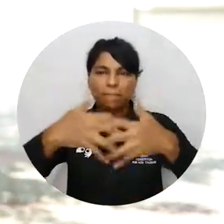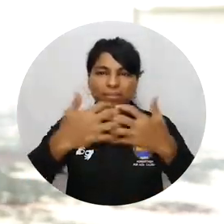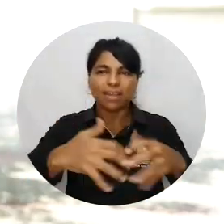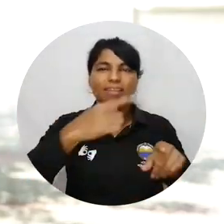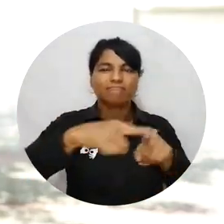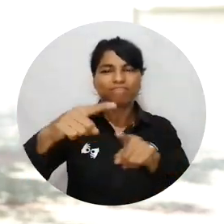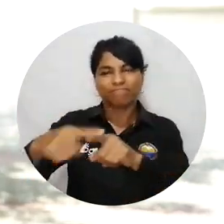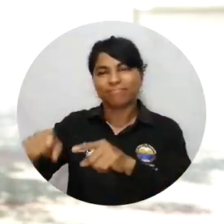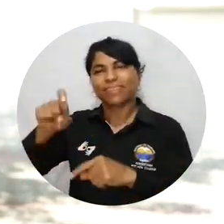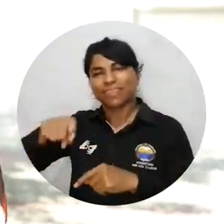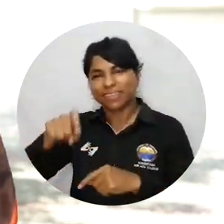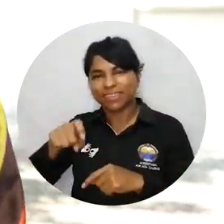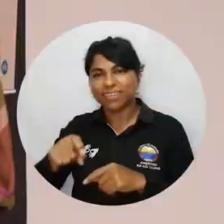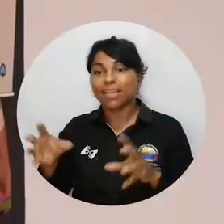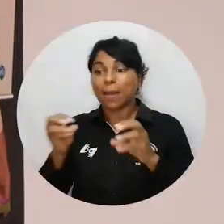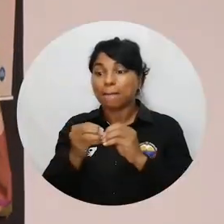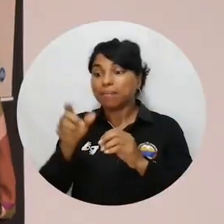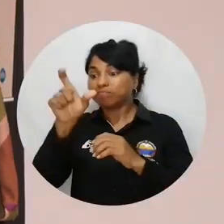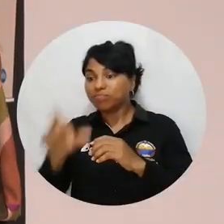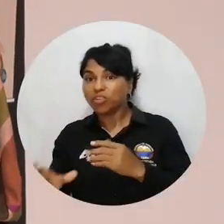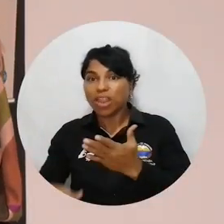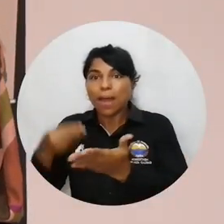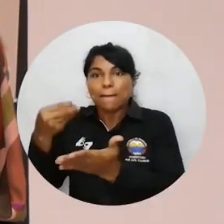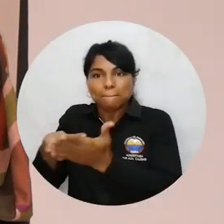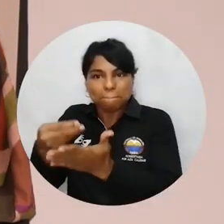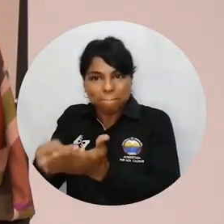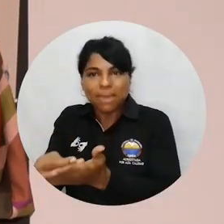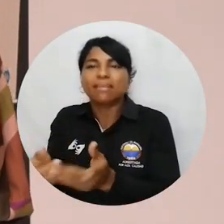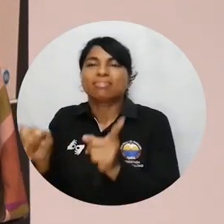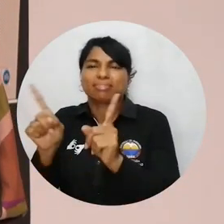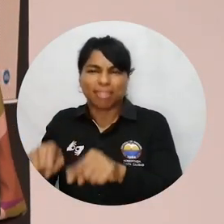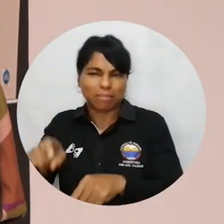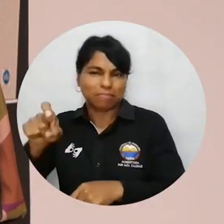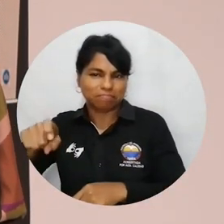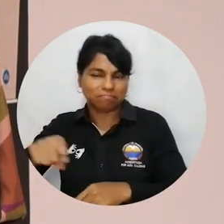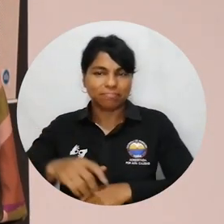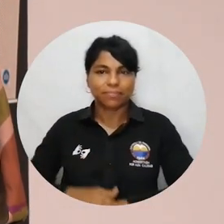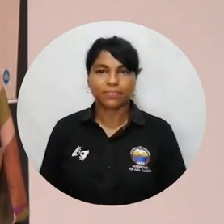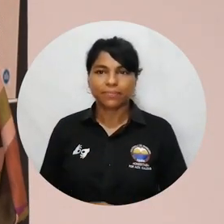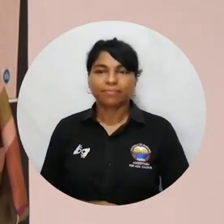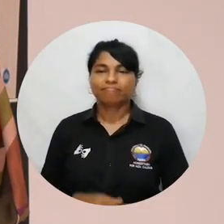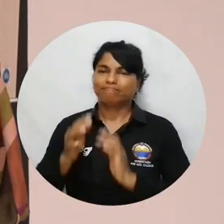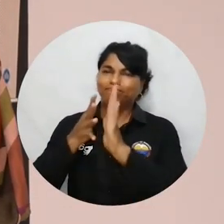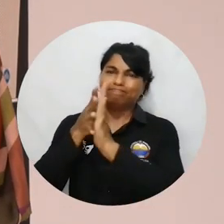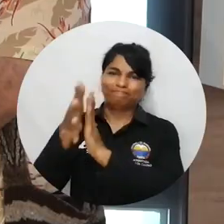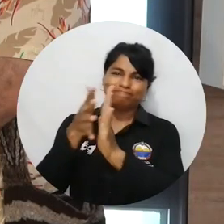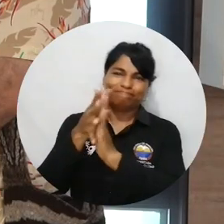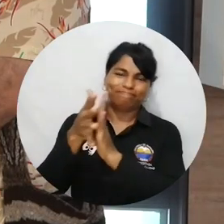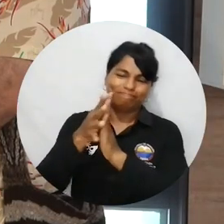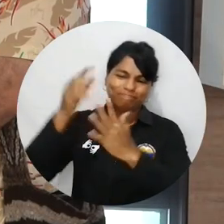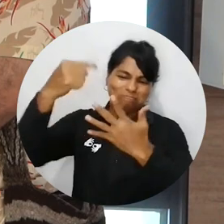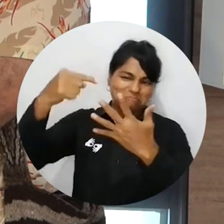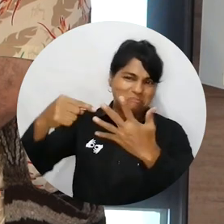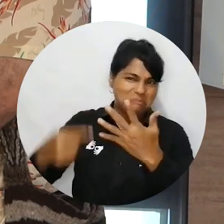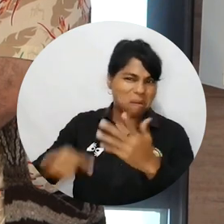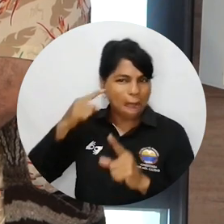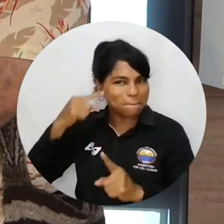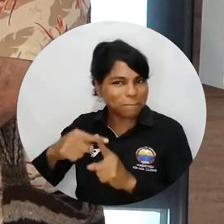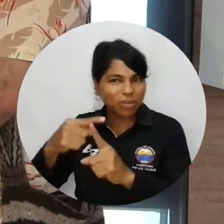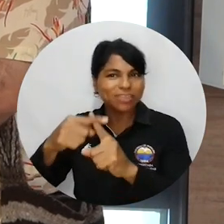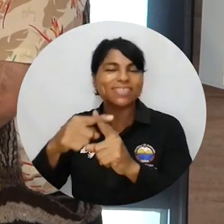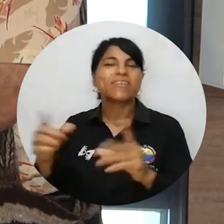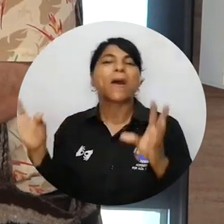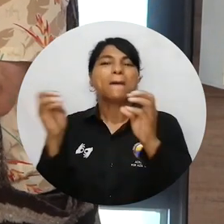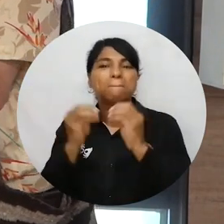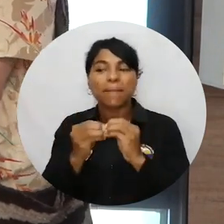la Universidad de Magdalena desde hace varios años. Las noticias positivas para Unimagdalena no paran ahí, pues recibió por parte de la superintendencia la